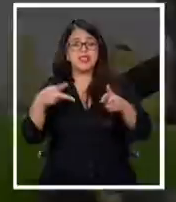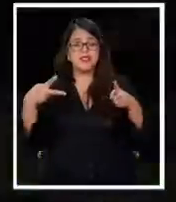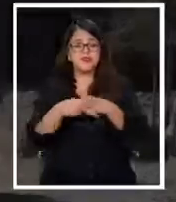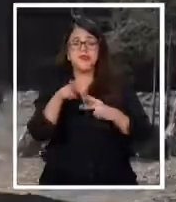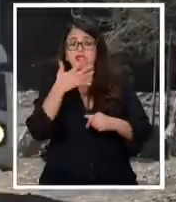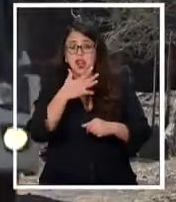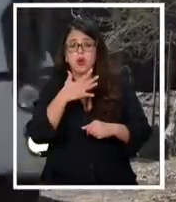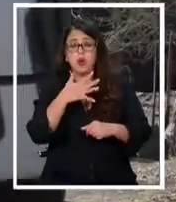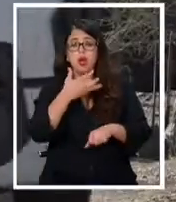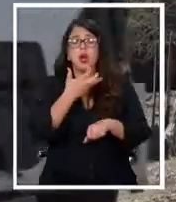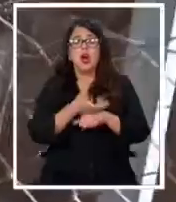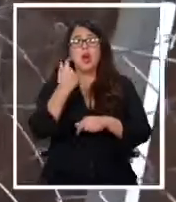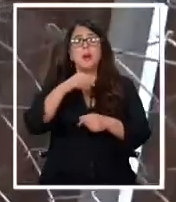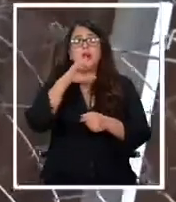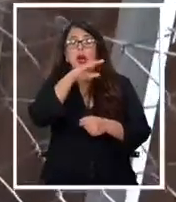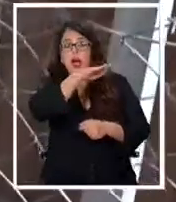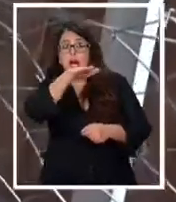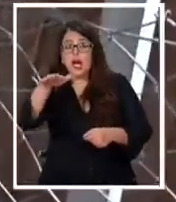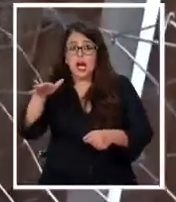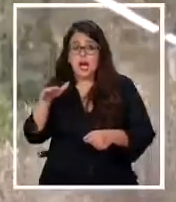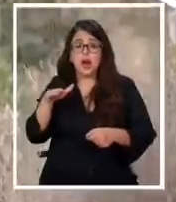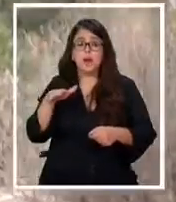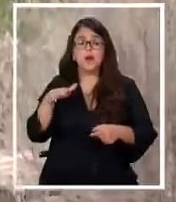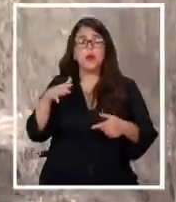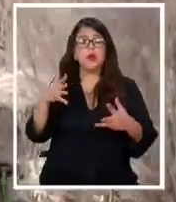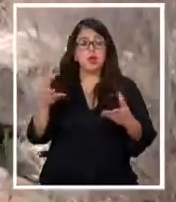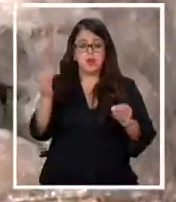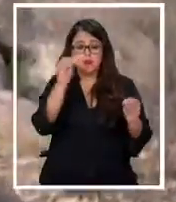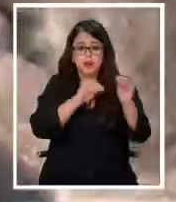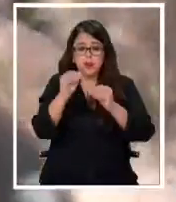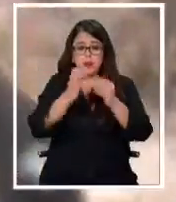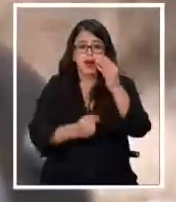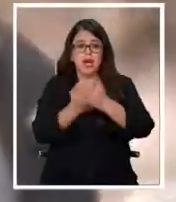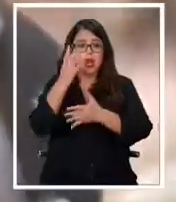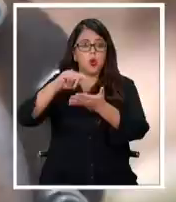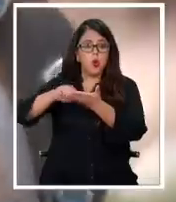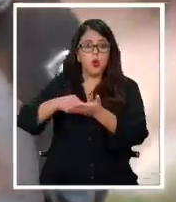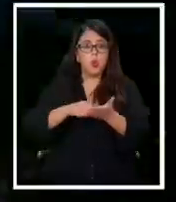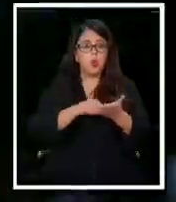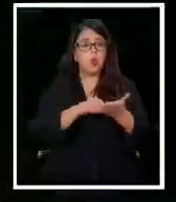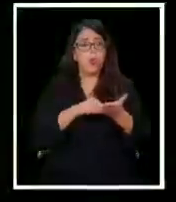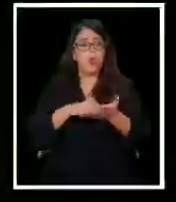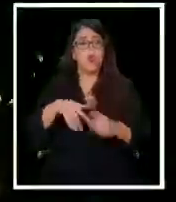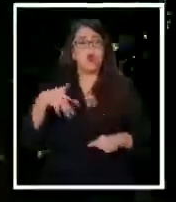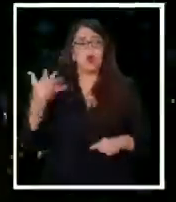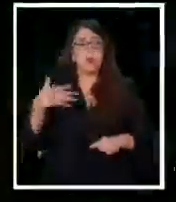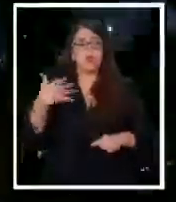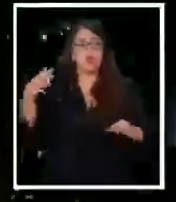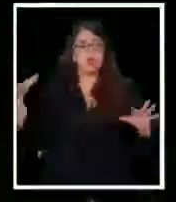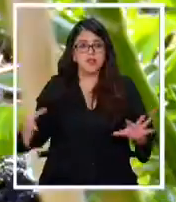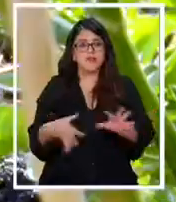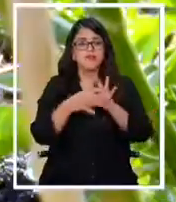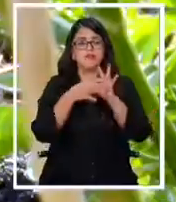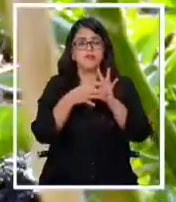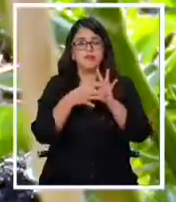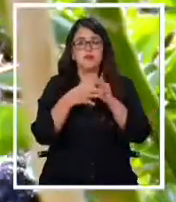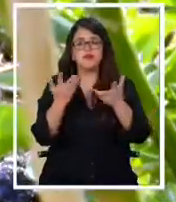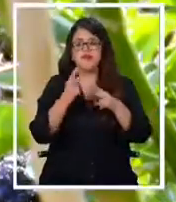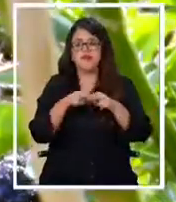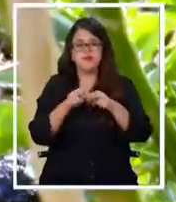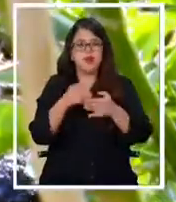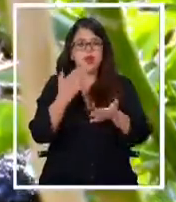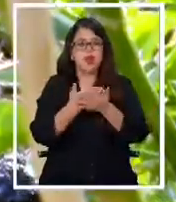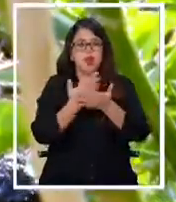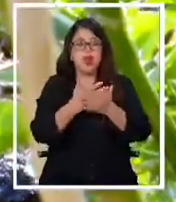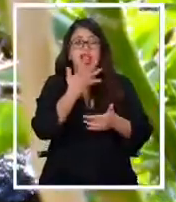latente, mientras que en sectores rurales, la infraestructura y las nuevas tecnologías son los principales aliados. ¿Qué se puede hacer para